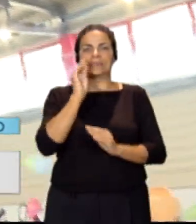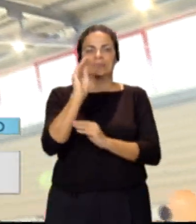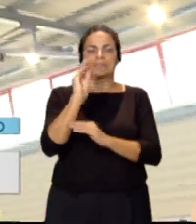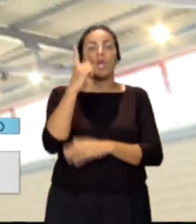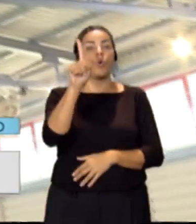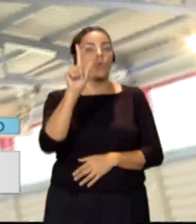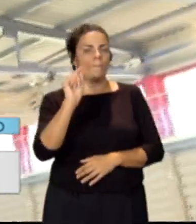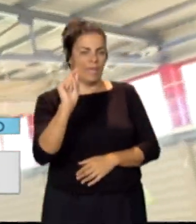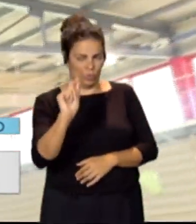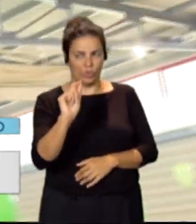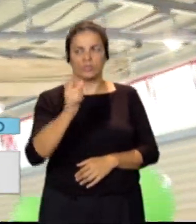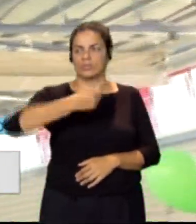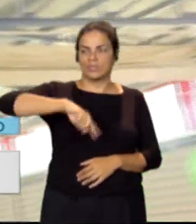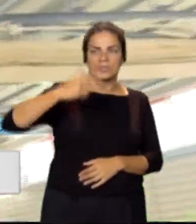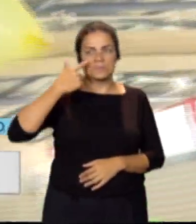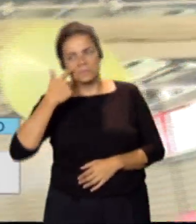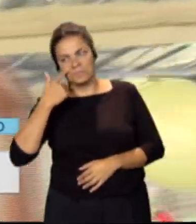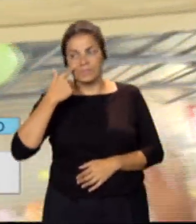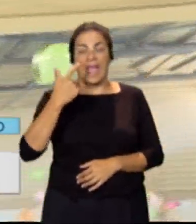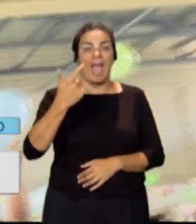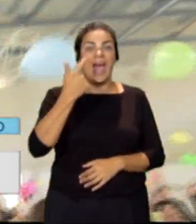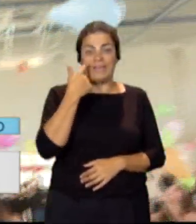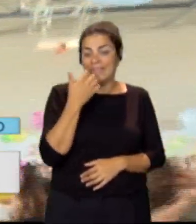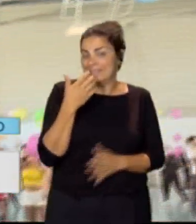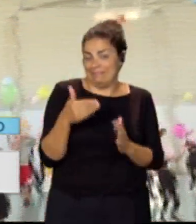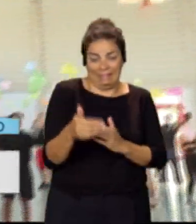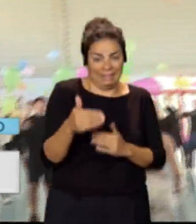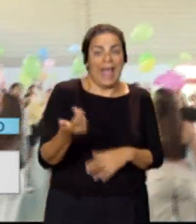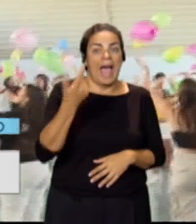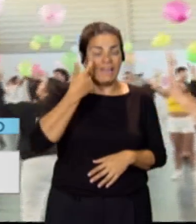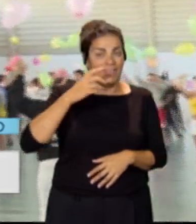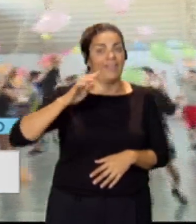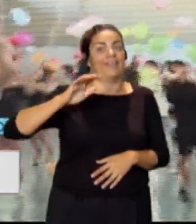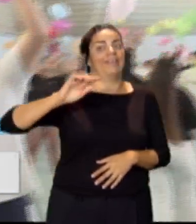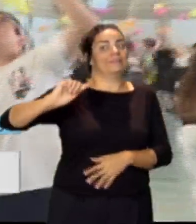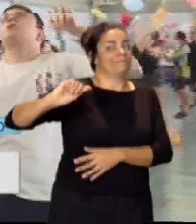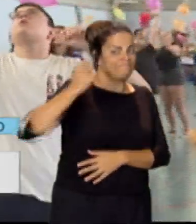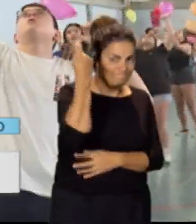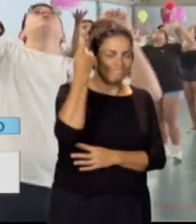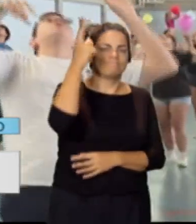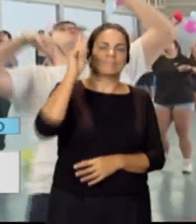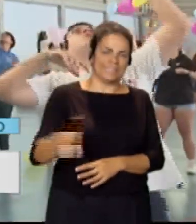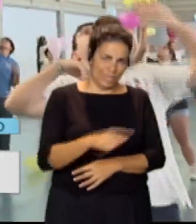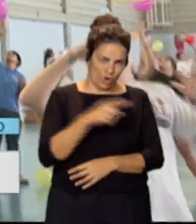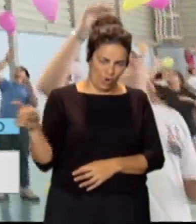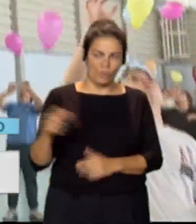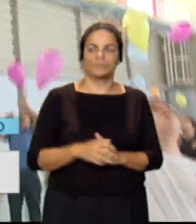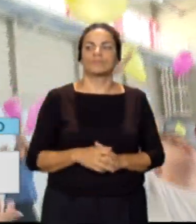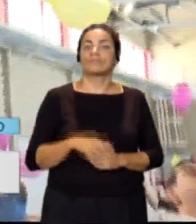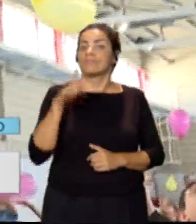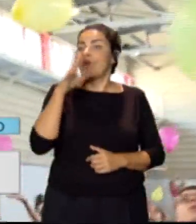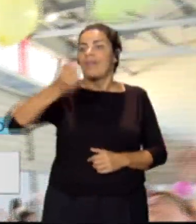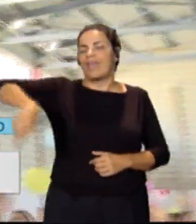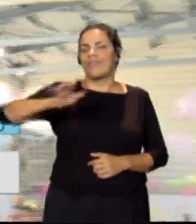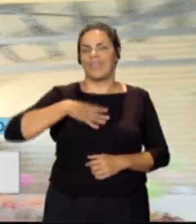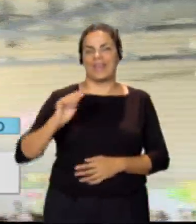y vamos a conocer en unos minutos apenas si consiguen o no superar ese récord mundial aquí en la